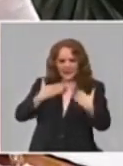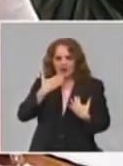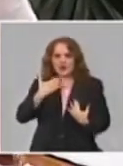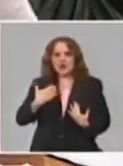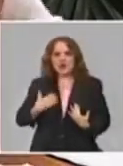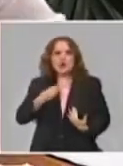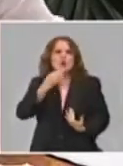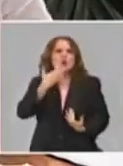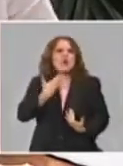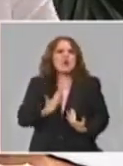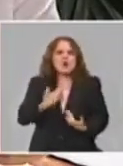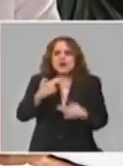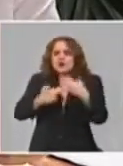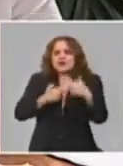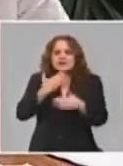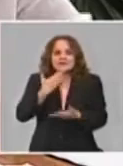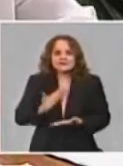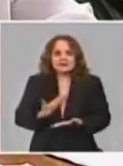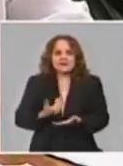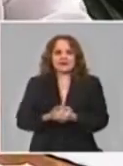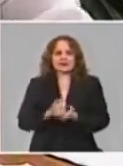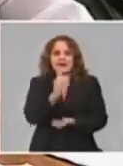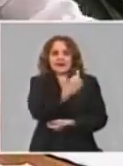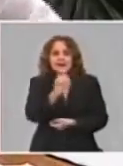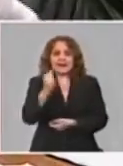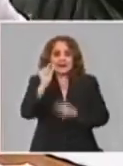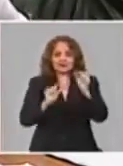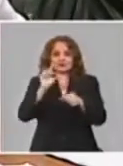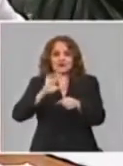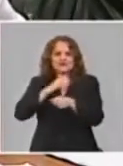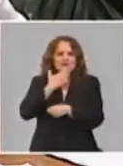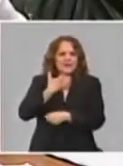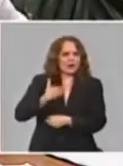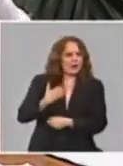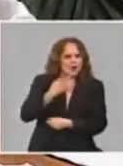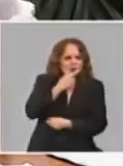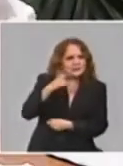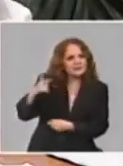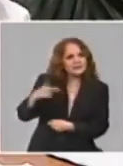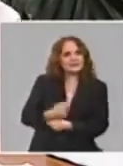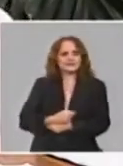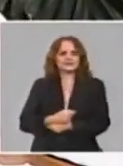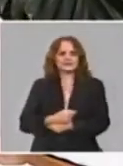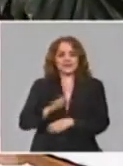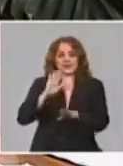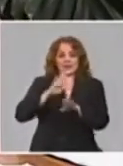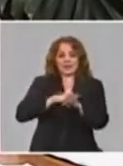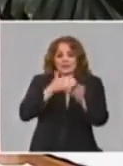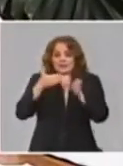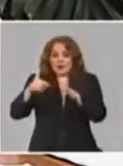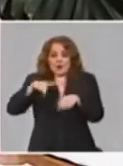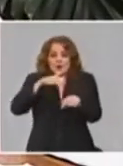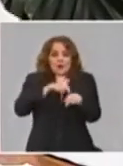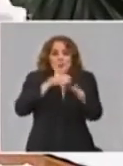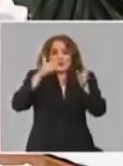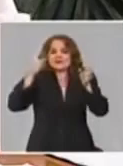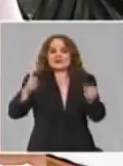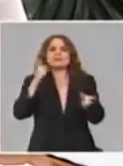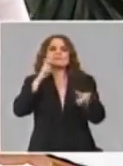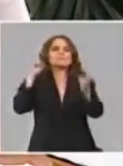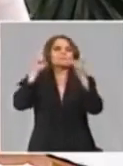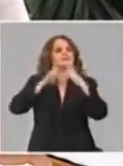protocolo, eso fue lo que predominó. Luego vinieron como un grupo más básica. Y ahora estamos en una etapa que son más las